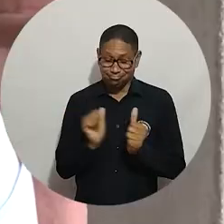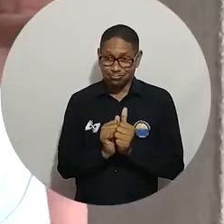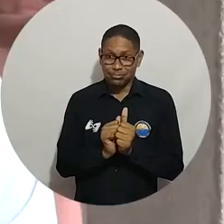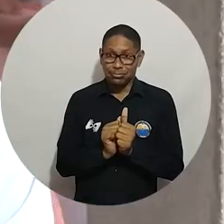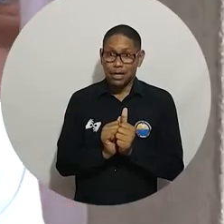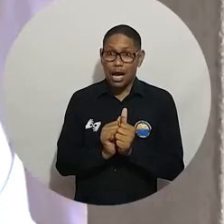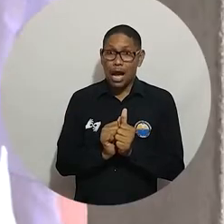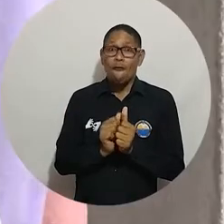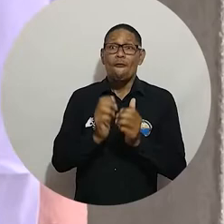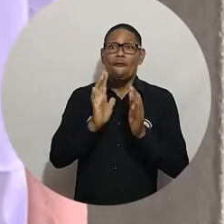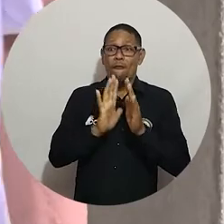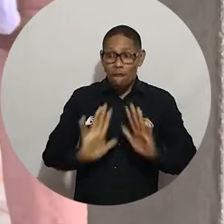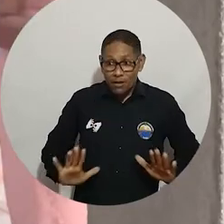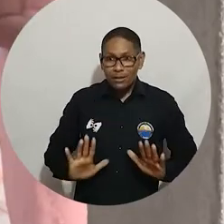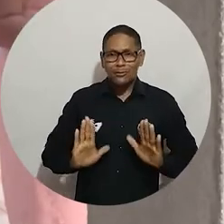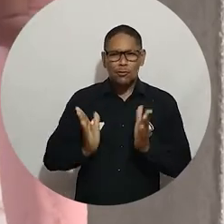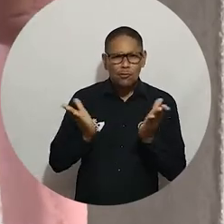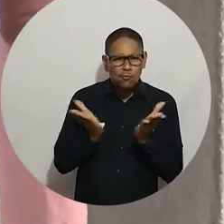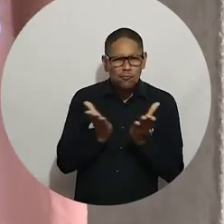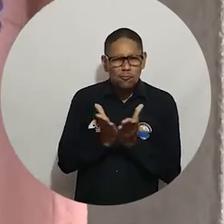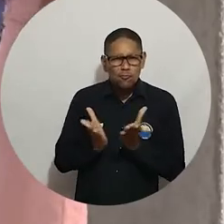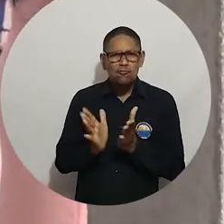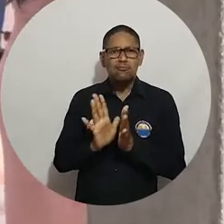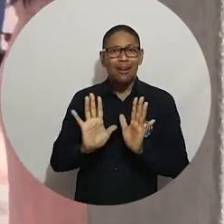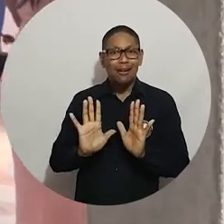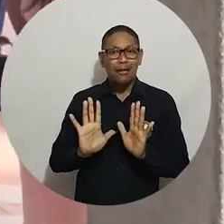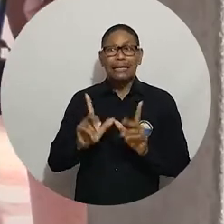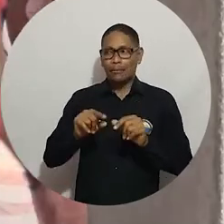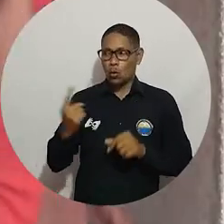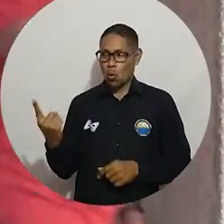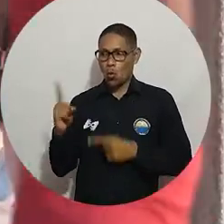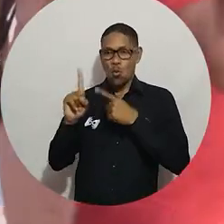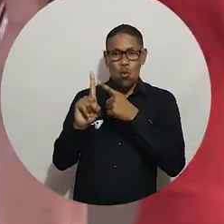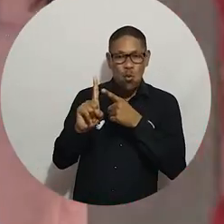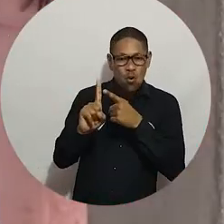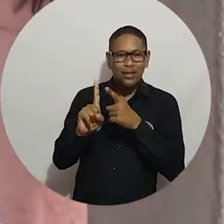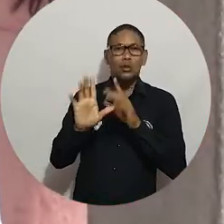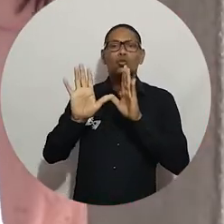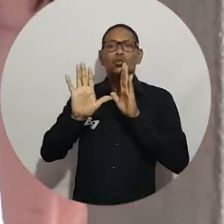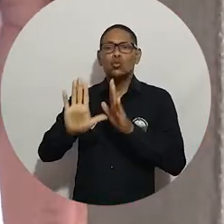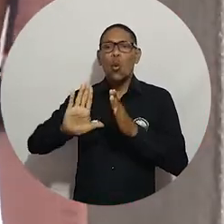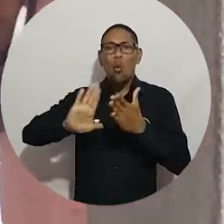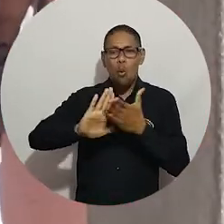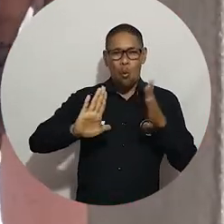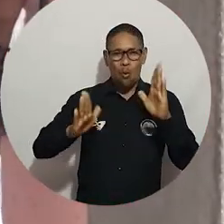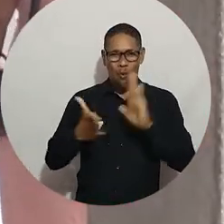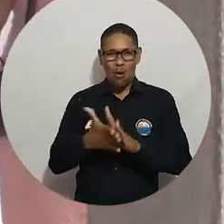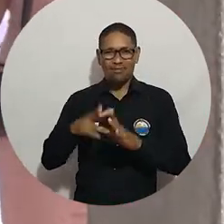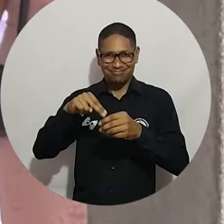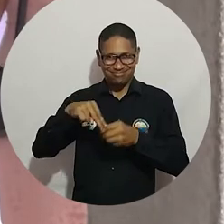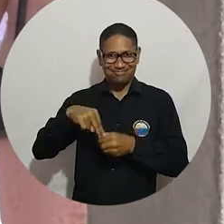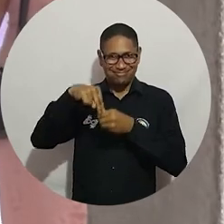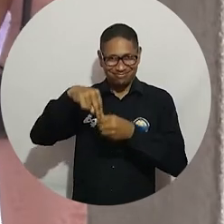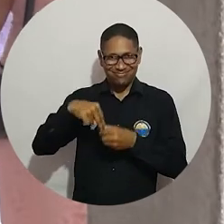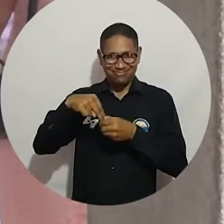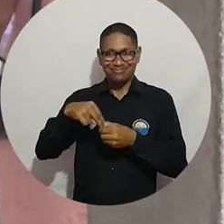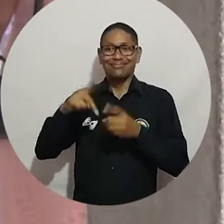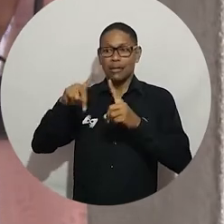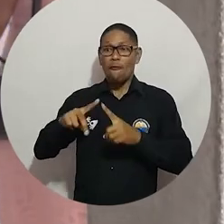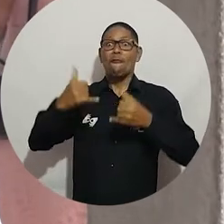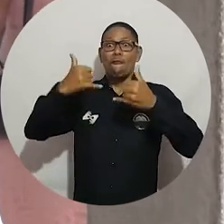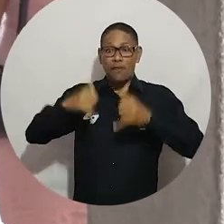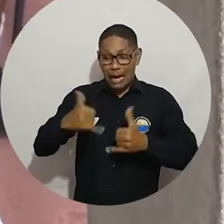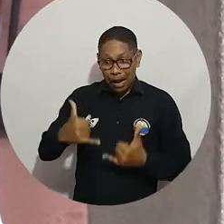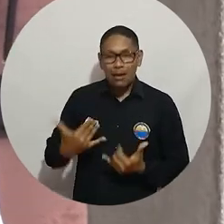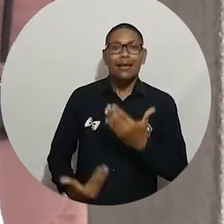trabajó con ellos han podido culminar con éxito sus estudios. También tenemos una estudiante desde la comunidad indígena que también